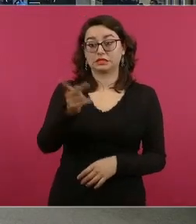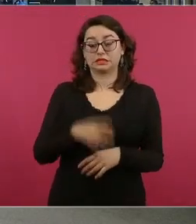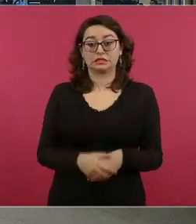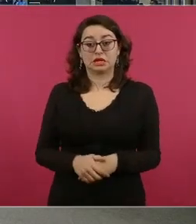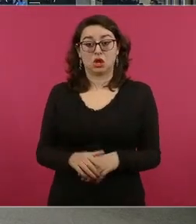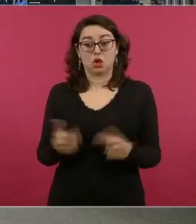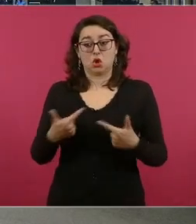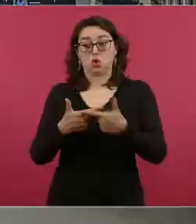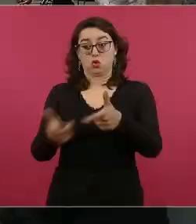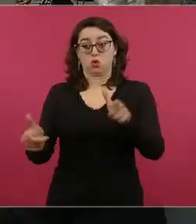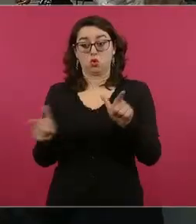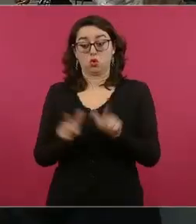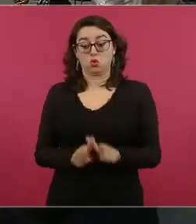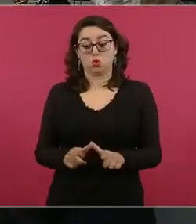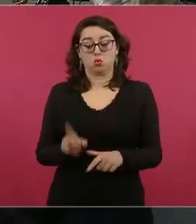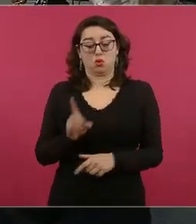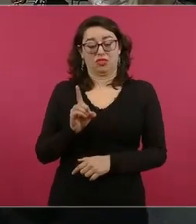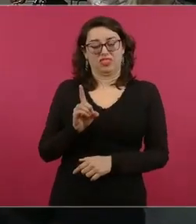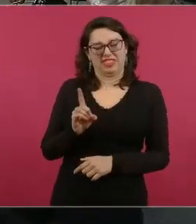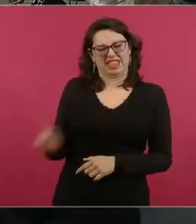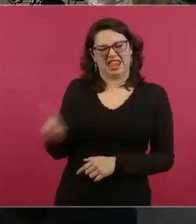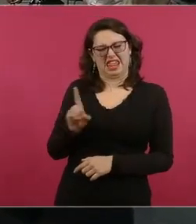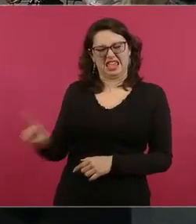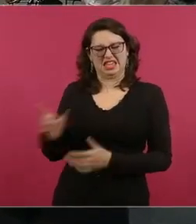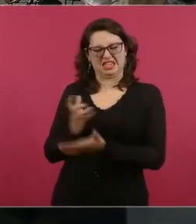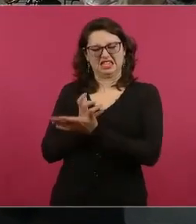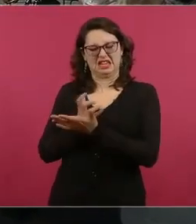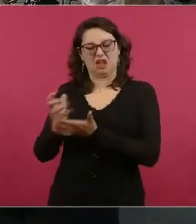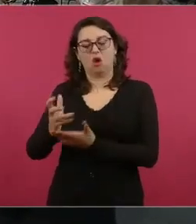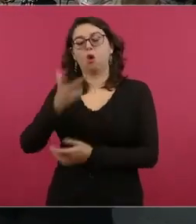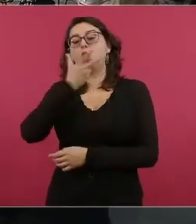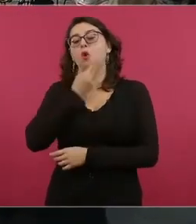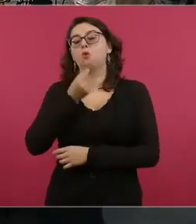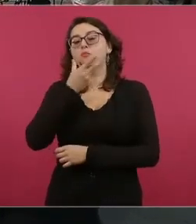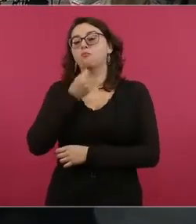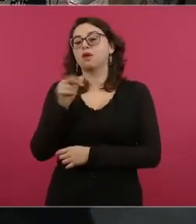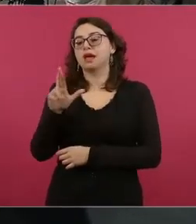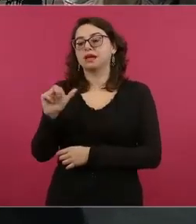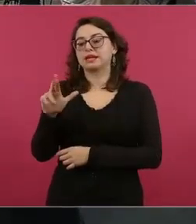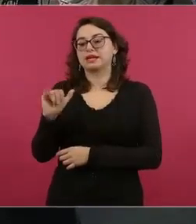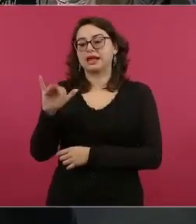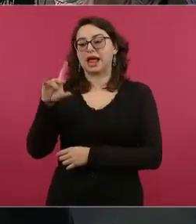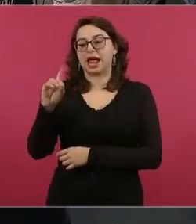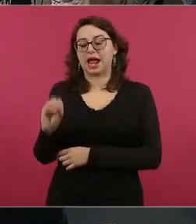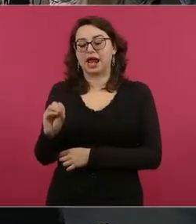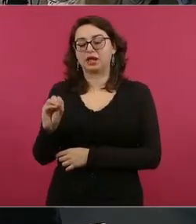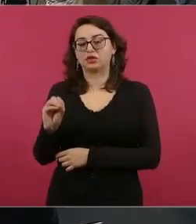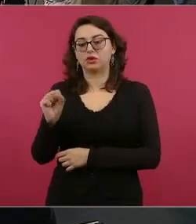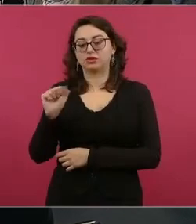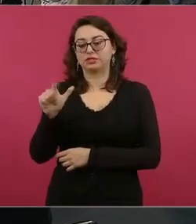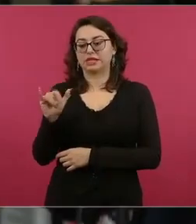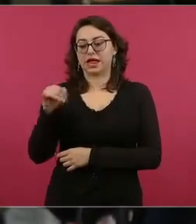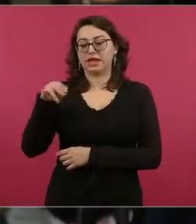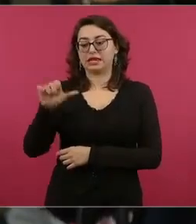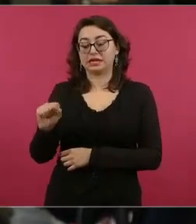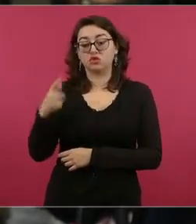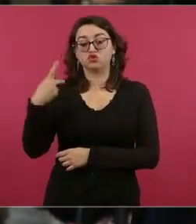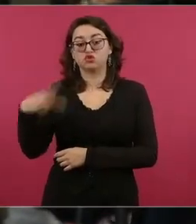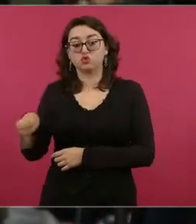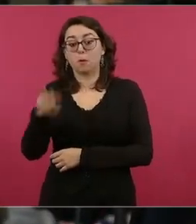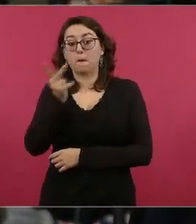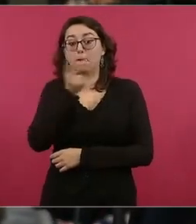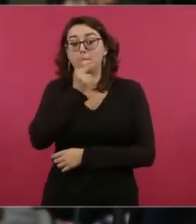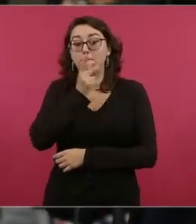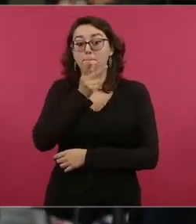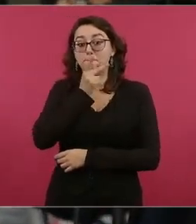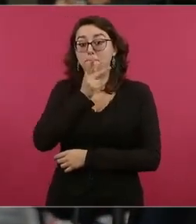el padre de Ricardo Salinas Pliego, pues era Hugo Price, Hugo Salinas Price, y él fue